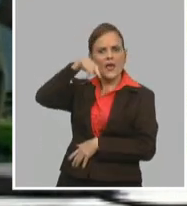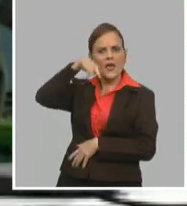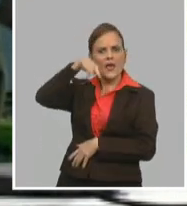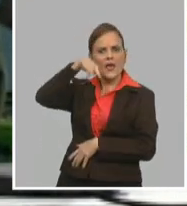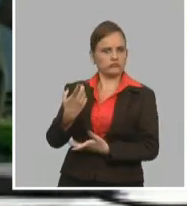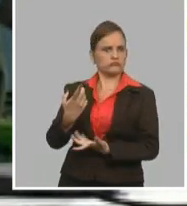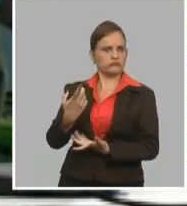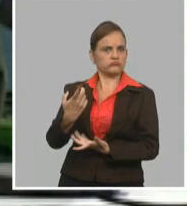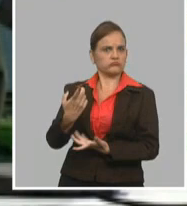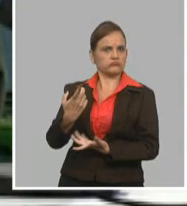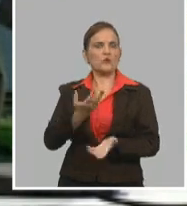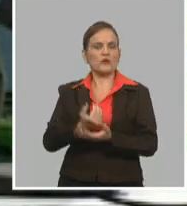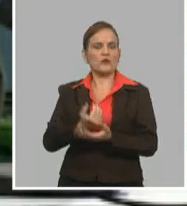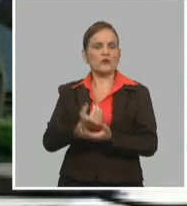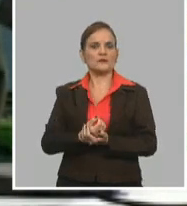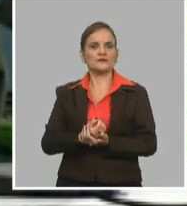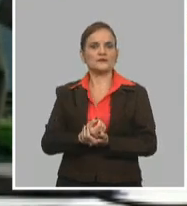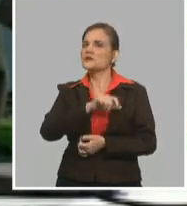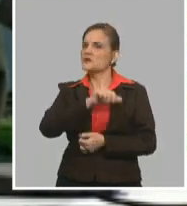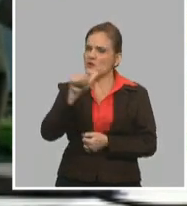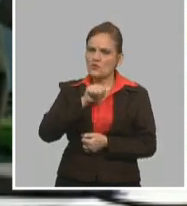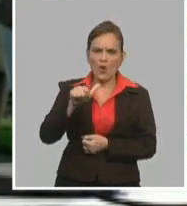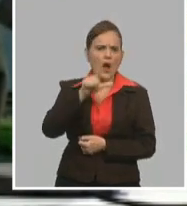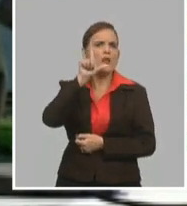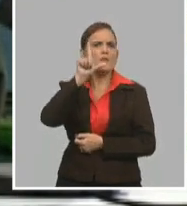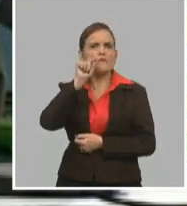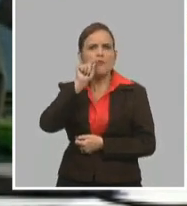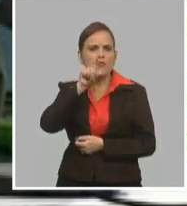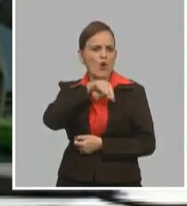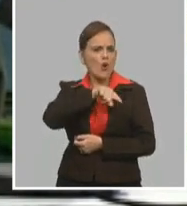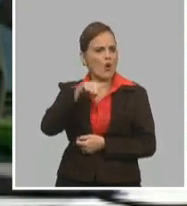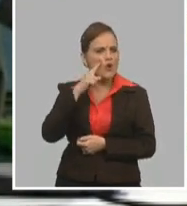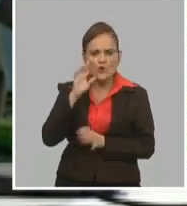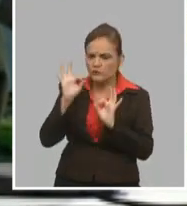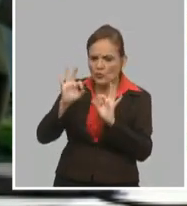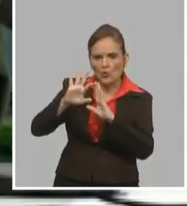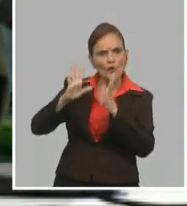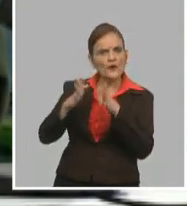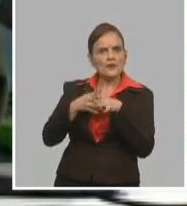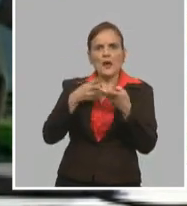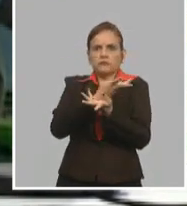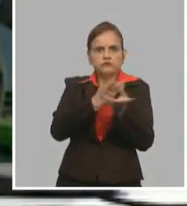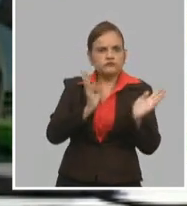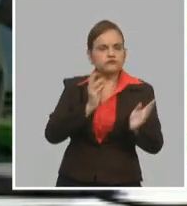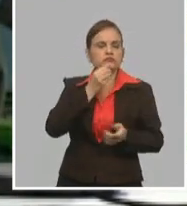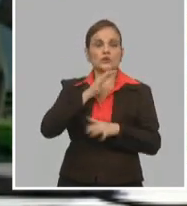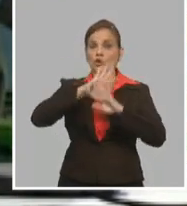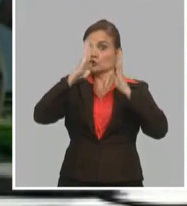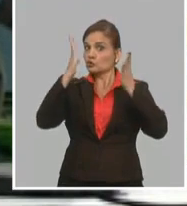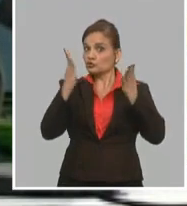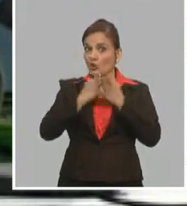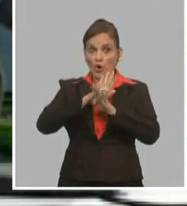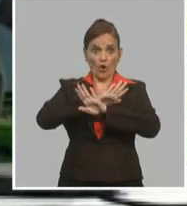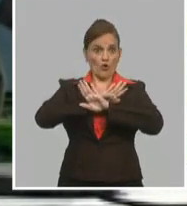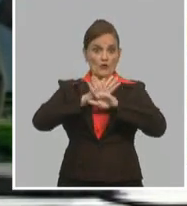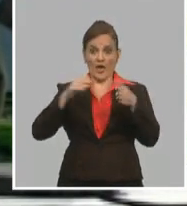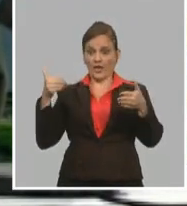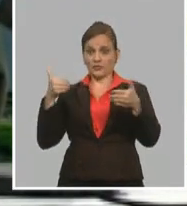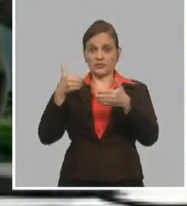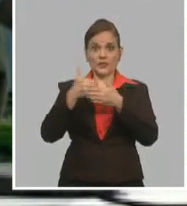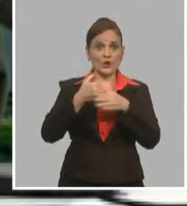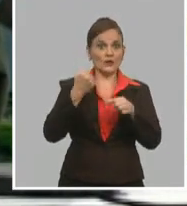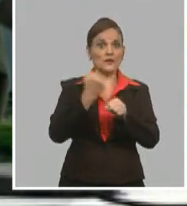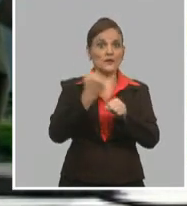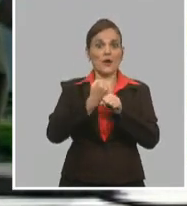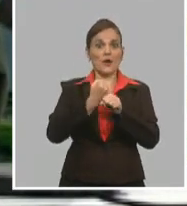que tenemos. Estamos masificando el pollo, estamos rescatando toda la infraestructura que se hizo con la revolución y que de alguna manera nos descuidamos